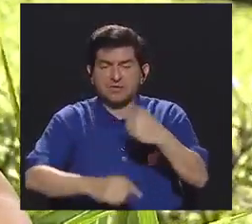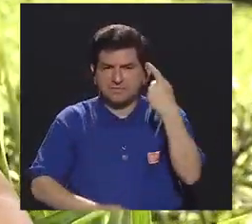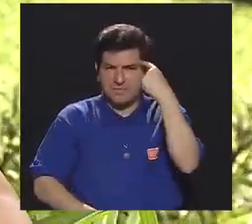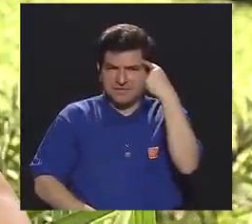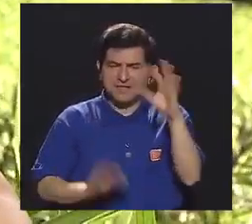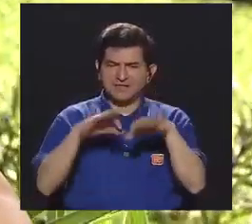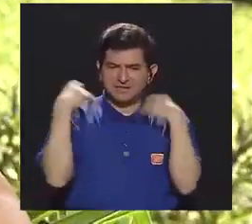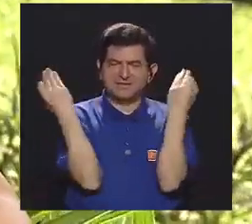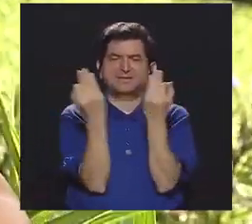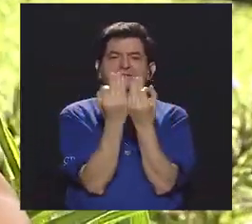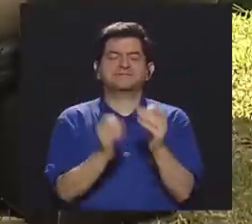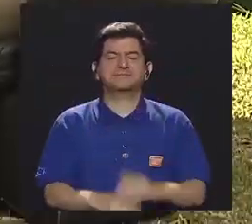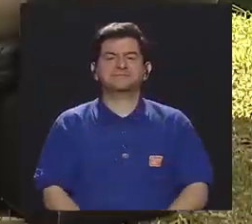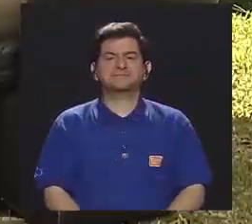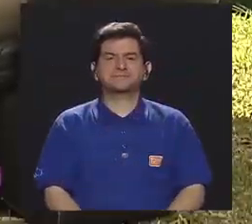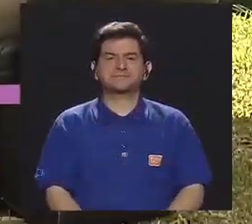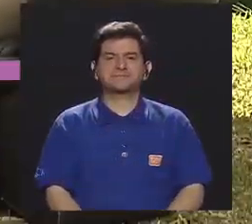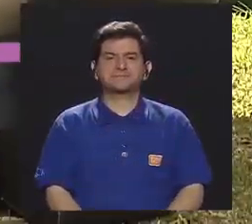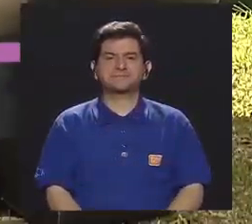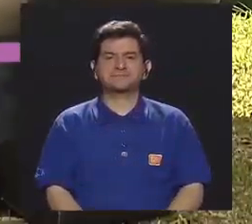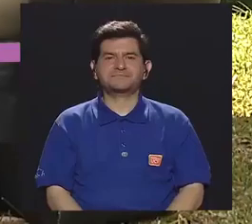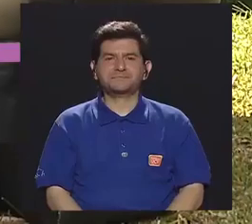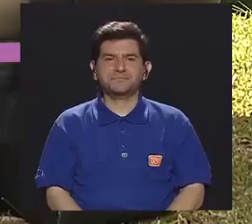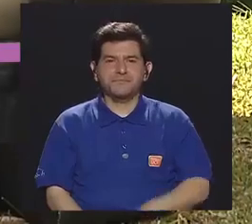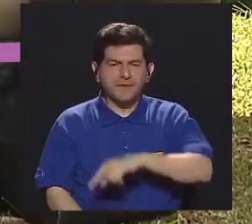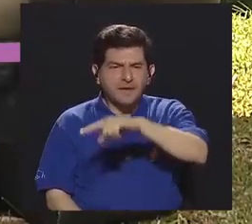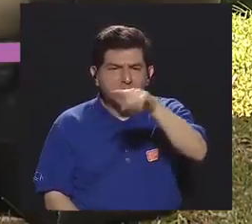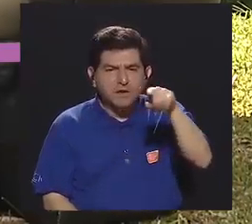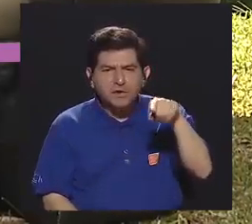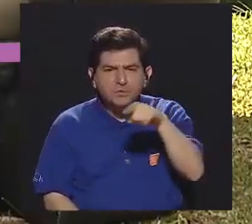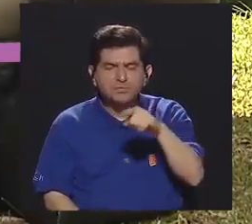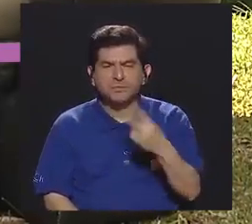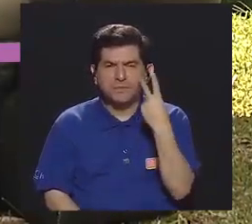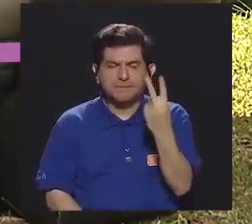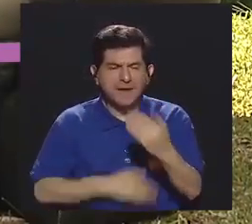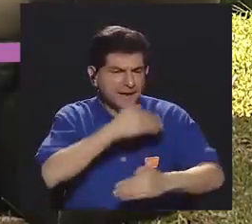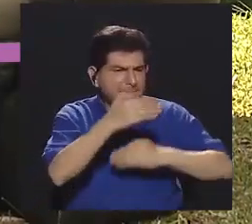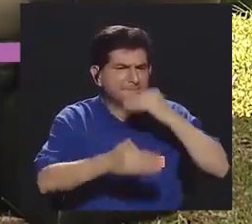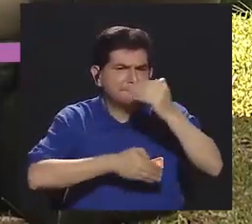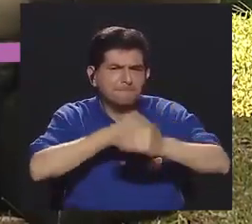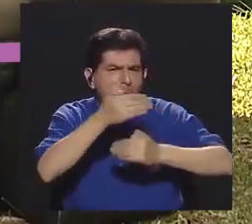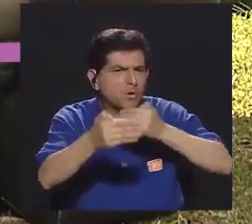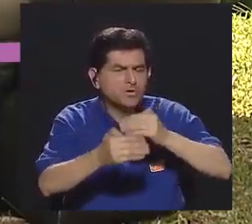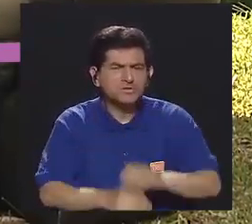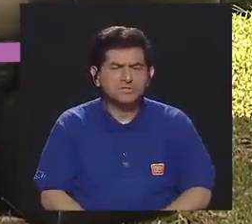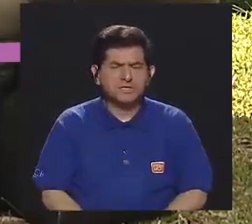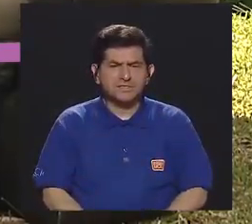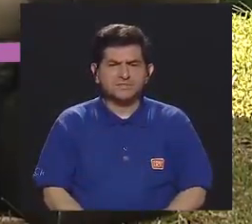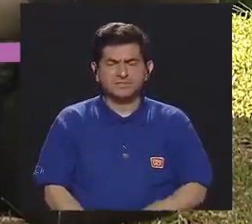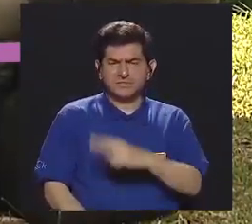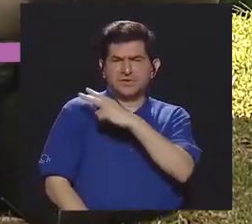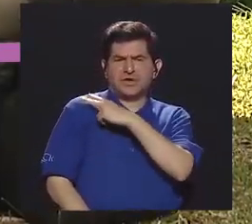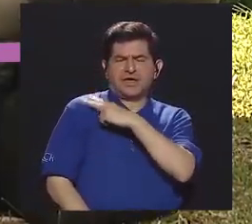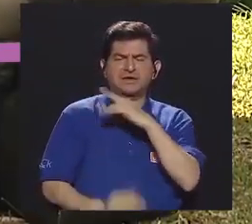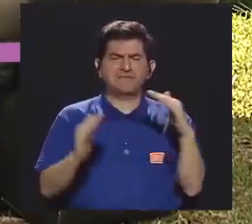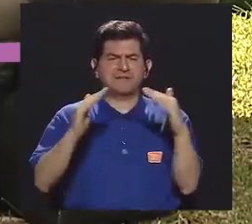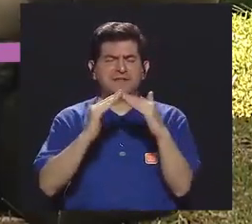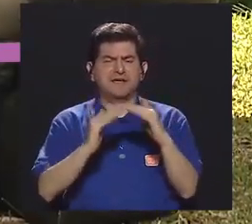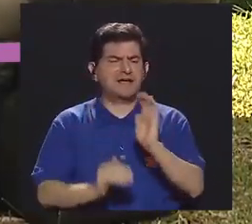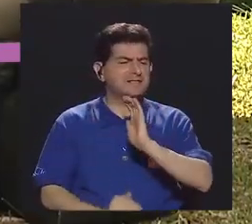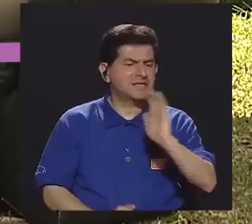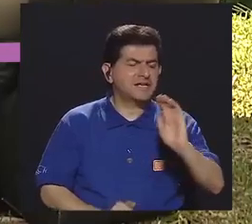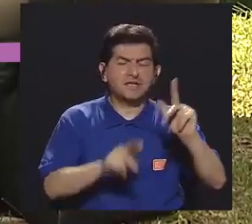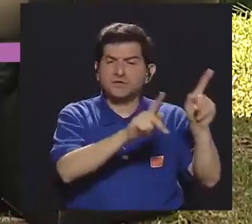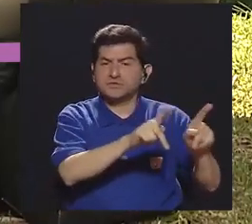sus familias. Carolina, y ellos, ustedes notaron que en este proceso, esas jefas de